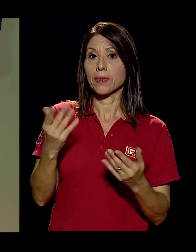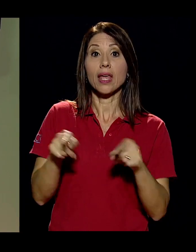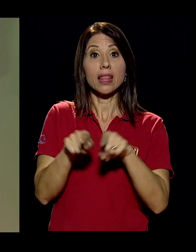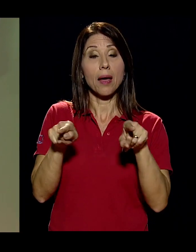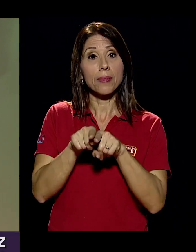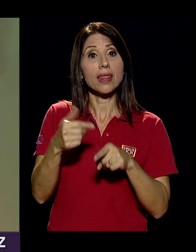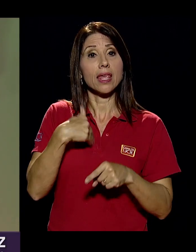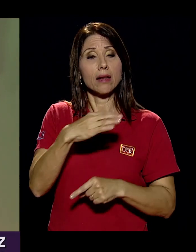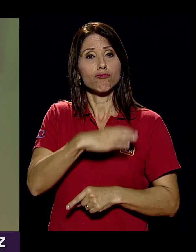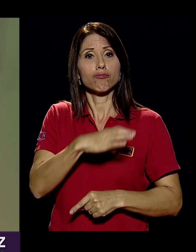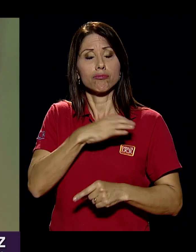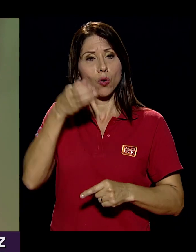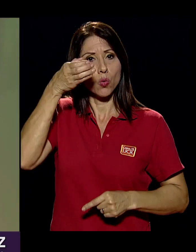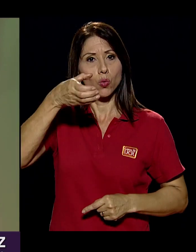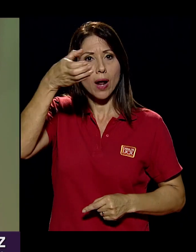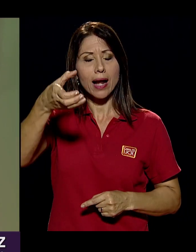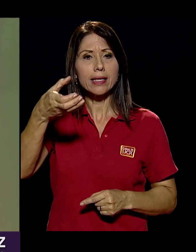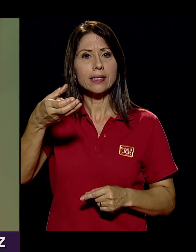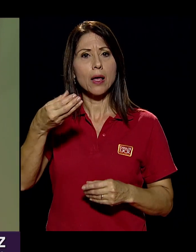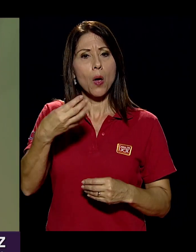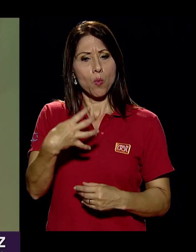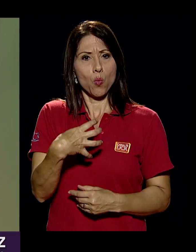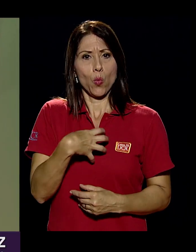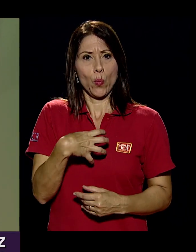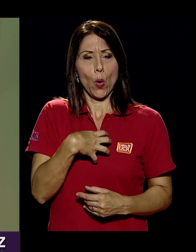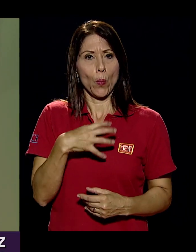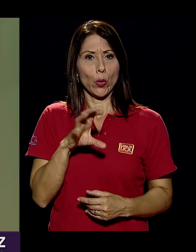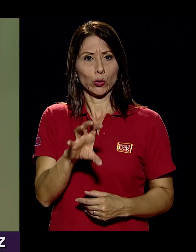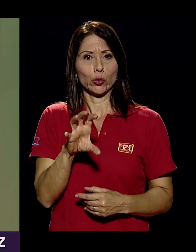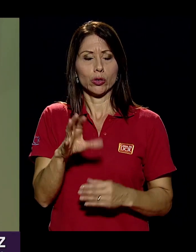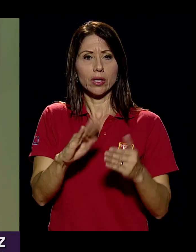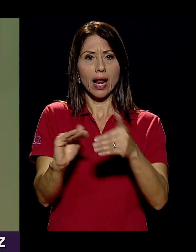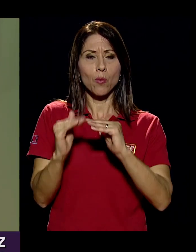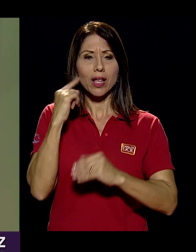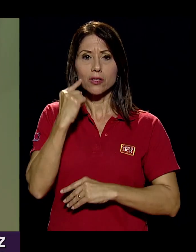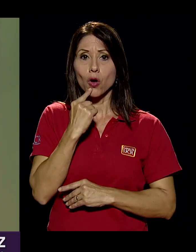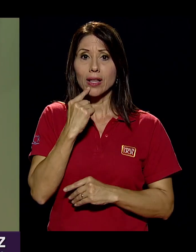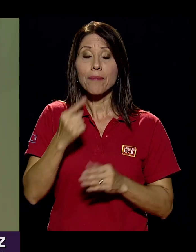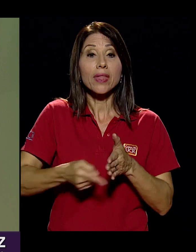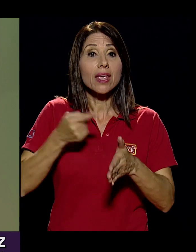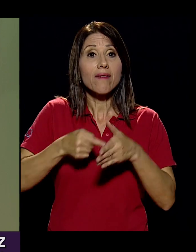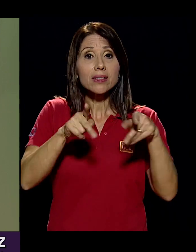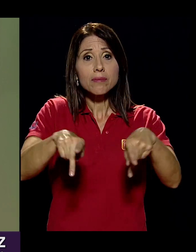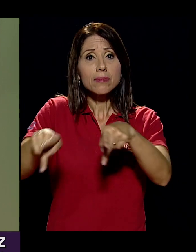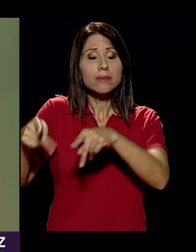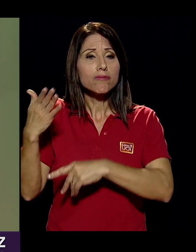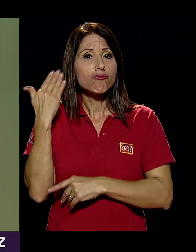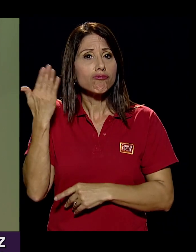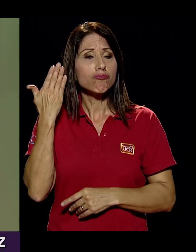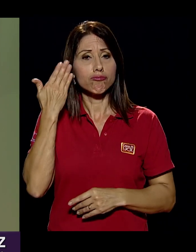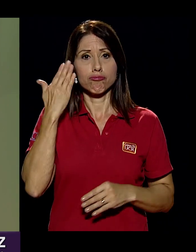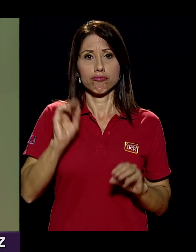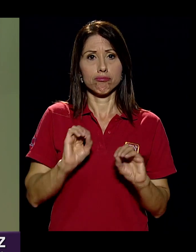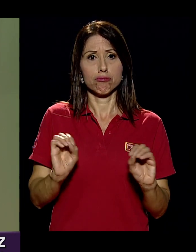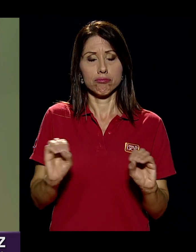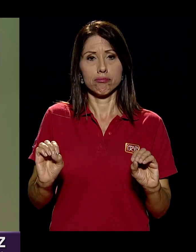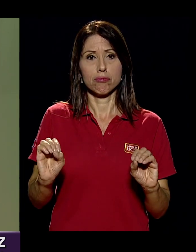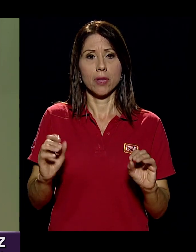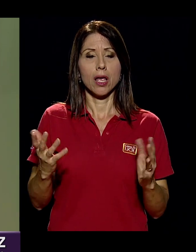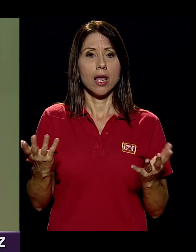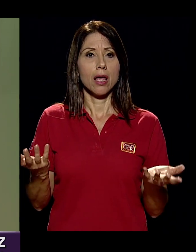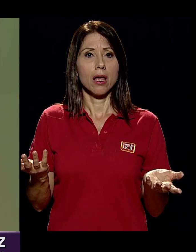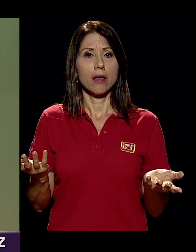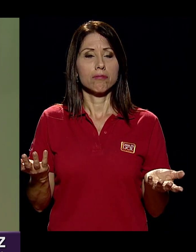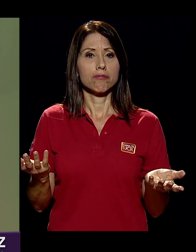¿verdad?, que también tiene rasgos culturales muy propios de la comunidad sorda y que a veces las personas oyentes no conocemos,